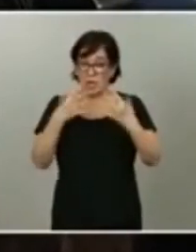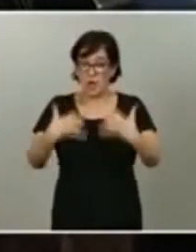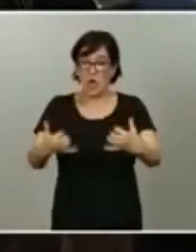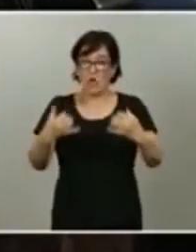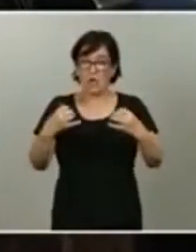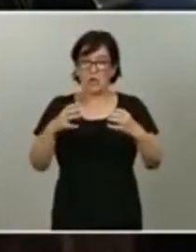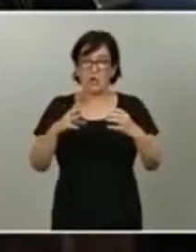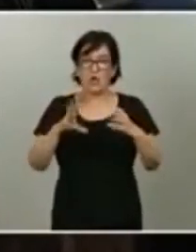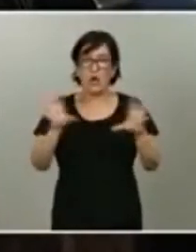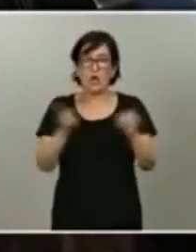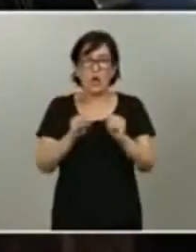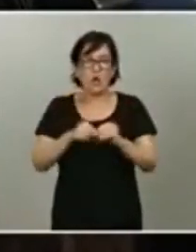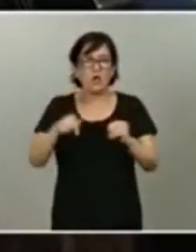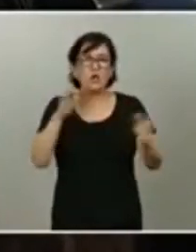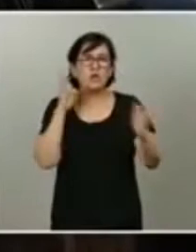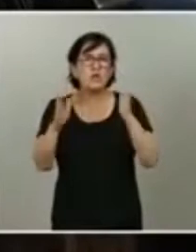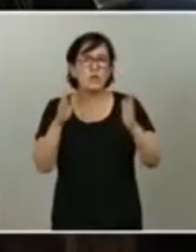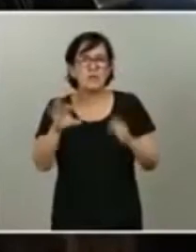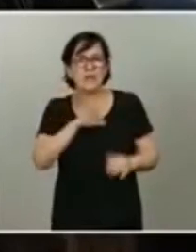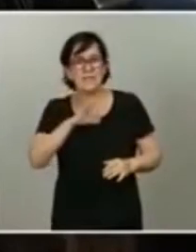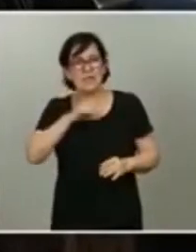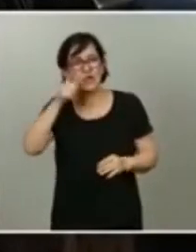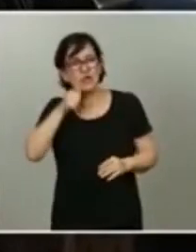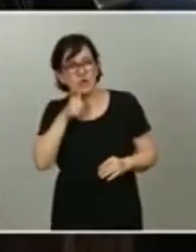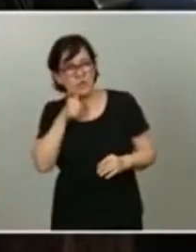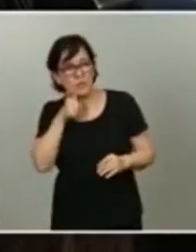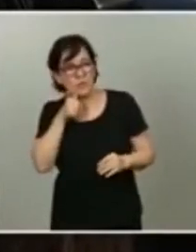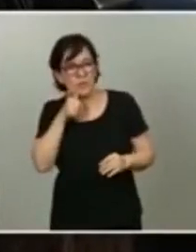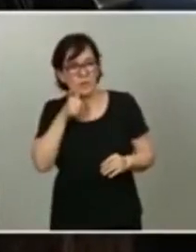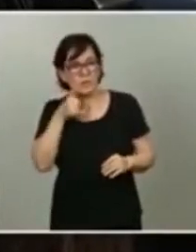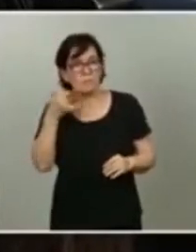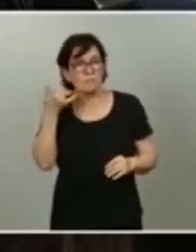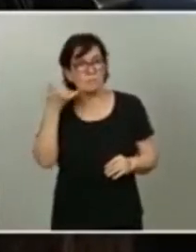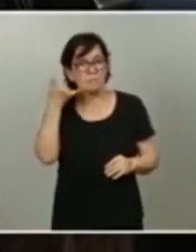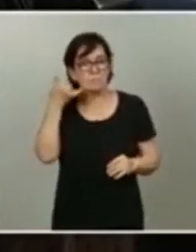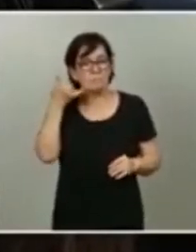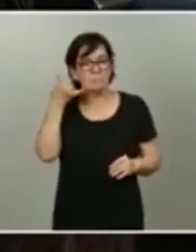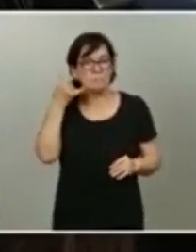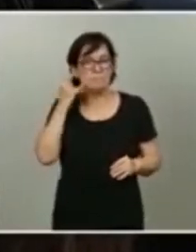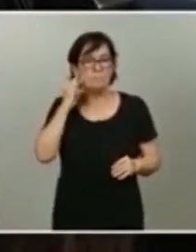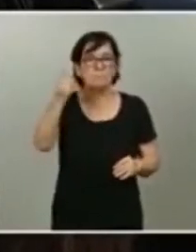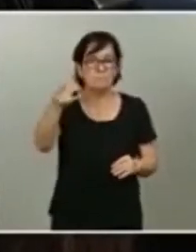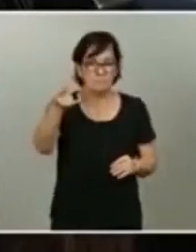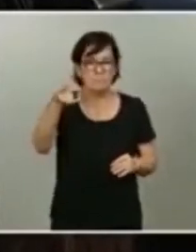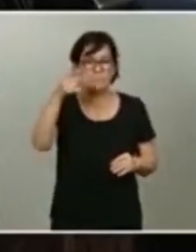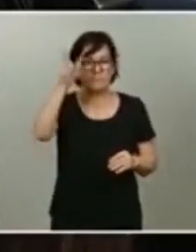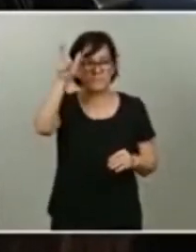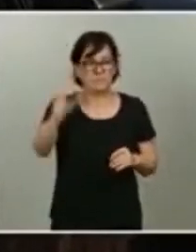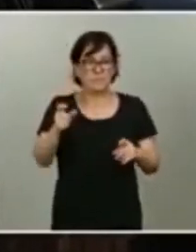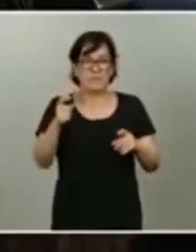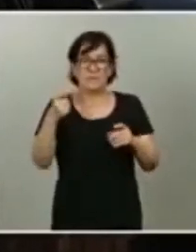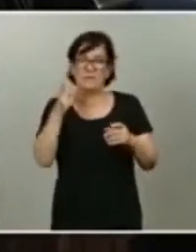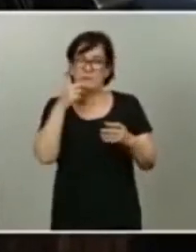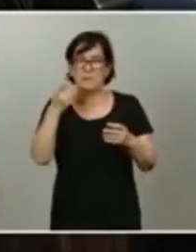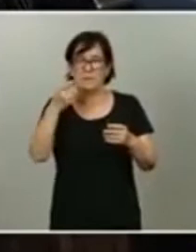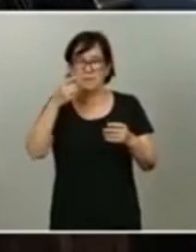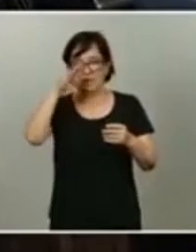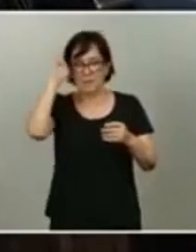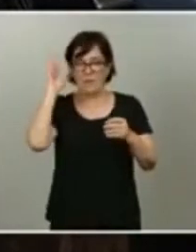momento ahora para que el señor Sánchez descolgara el teléfono y llamara al jefe de la oposición y podamos ver esa foto